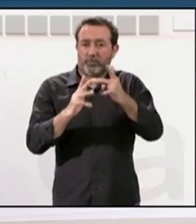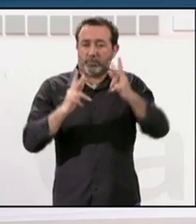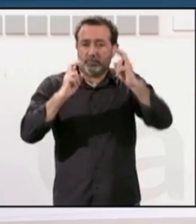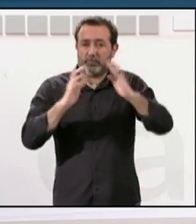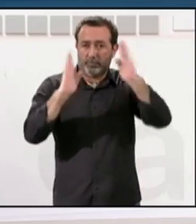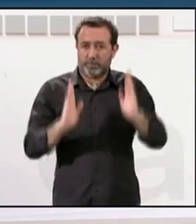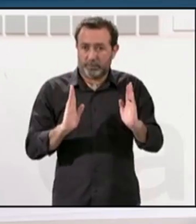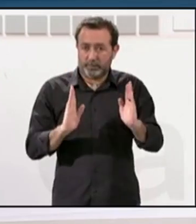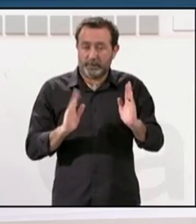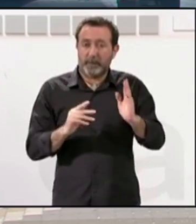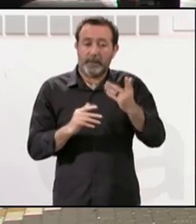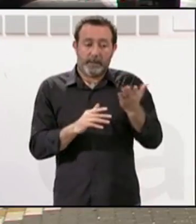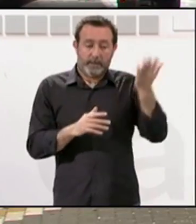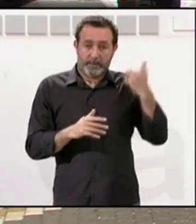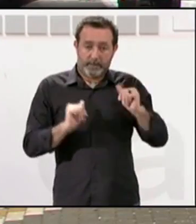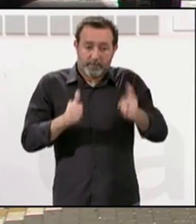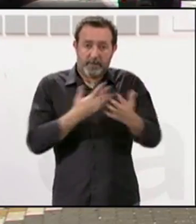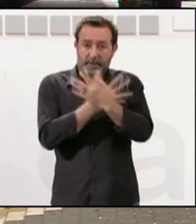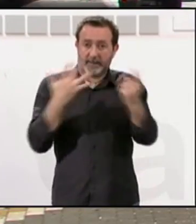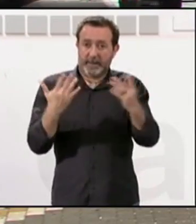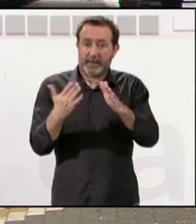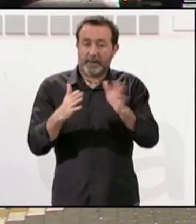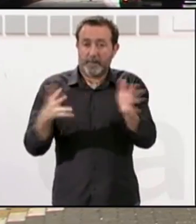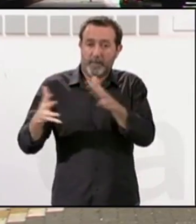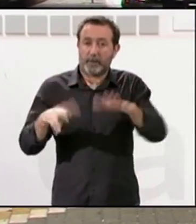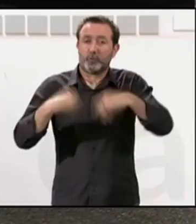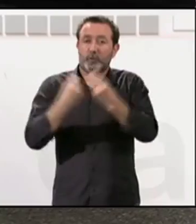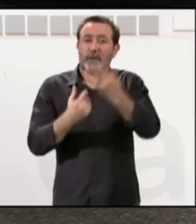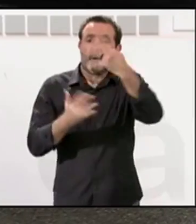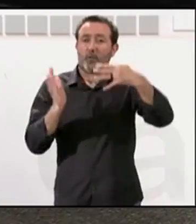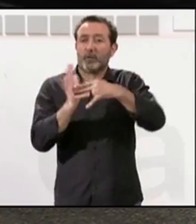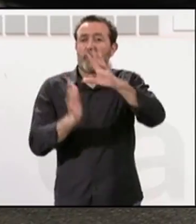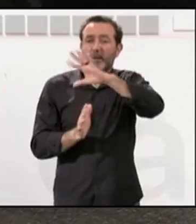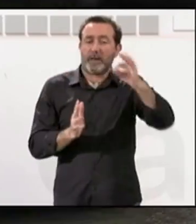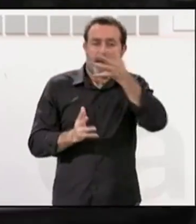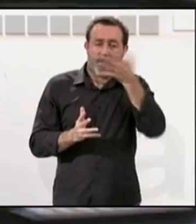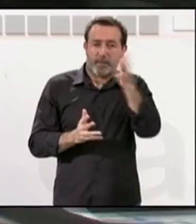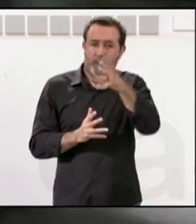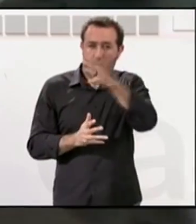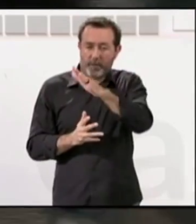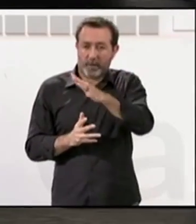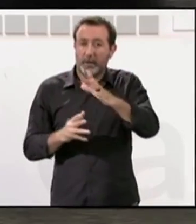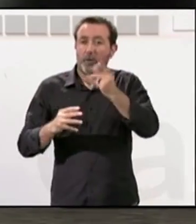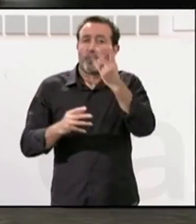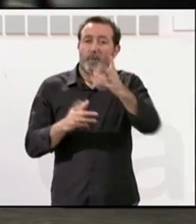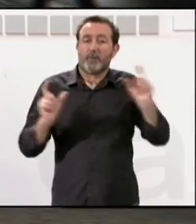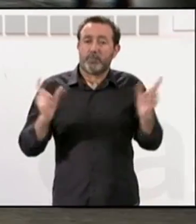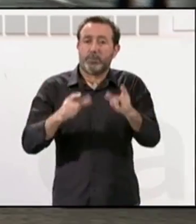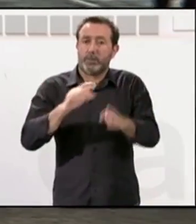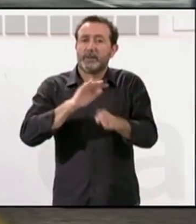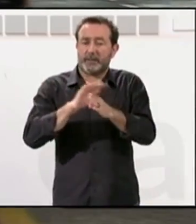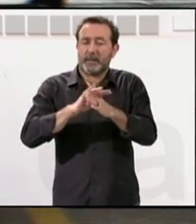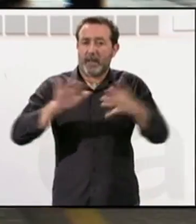del estado de alarma. Desde el pasado 16 de marzo se superan las 4.500 denuncias. El número de detenciones